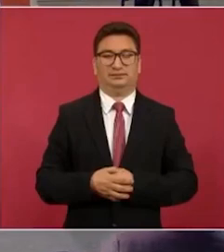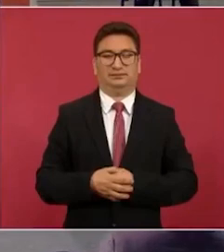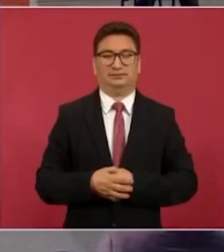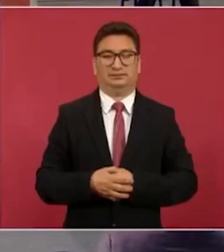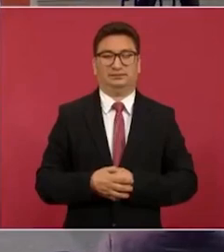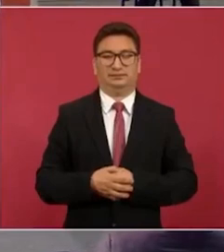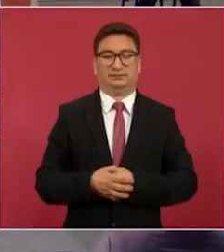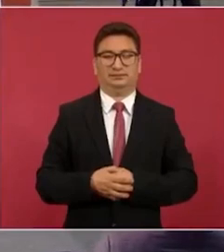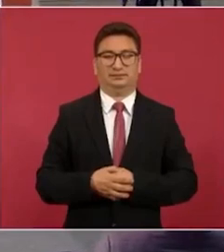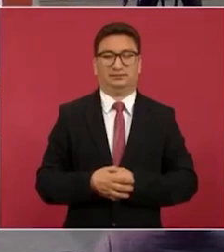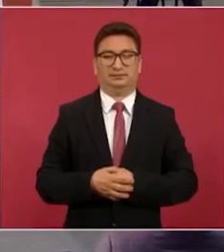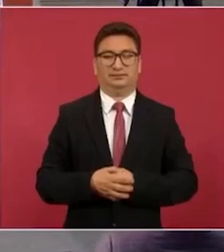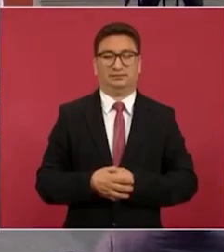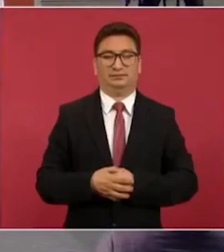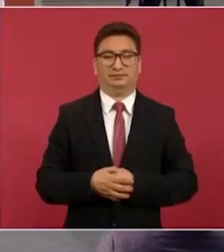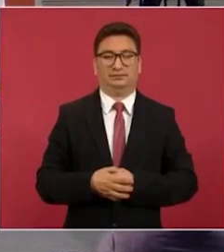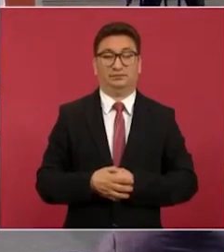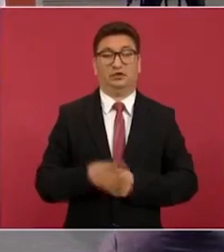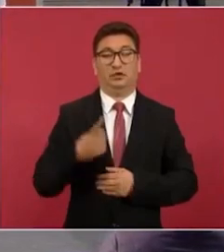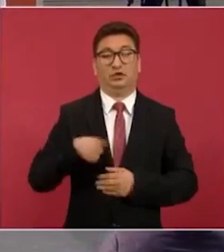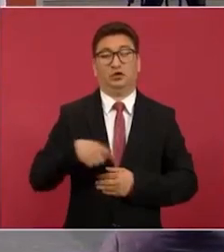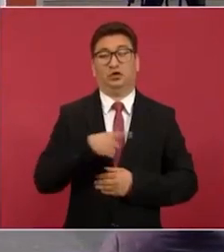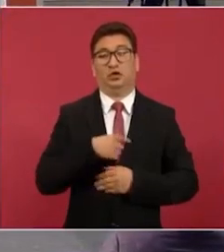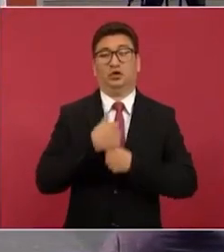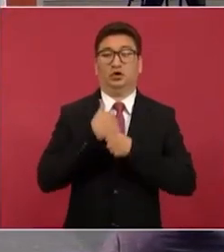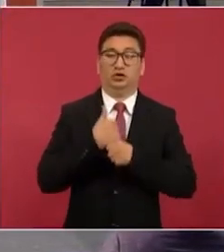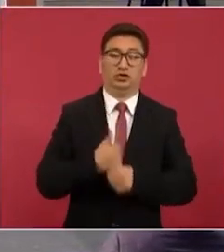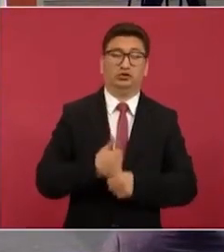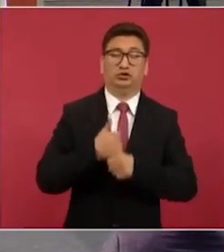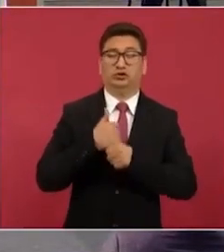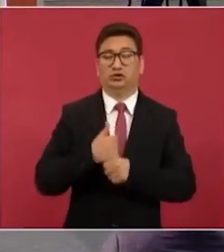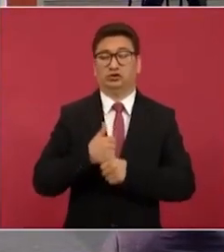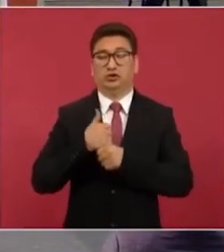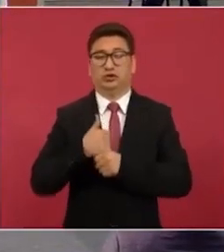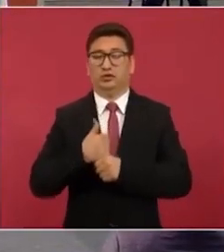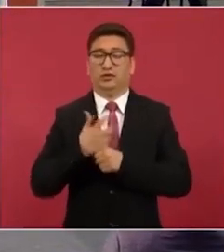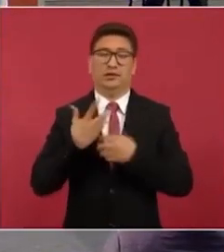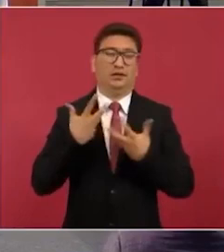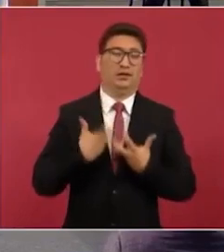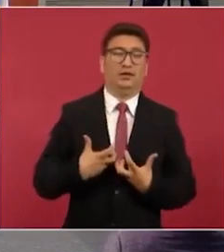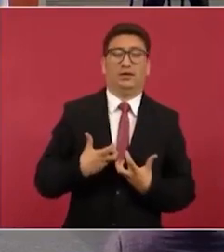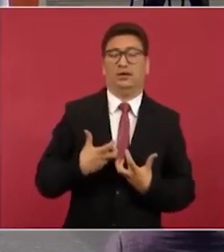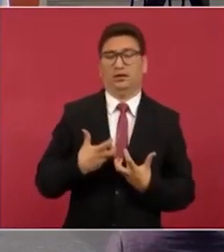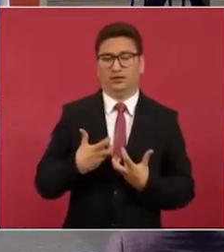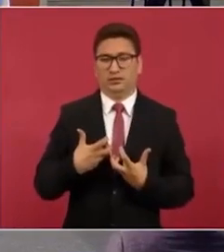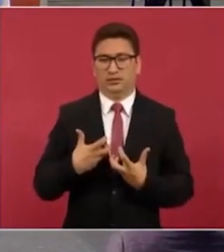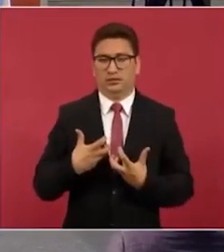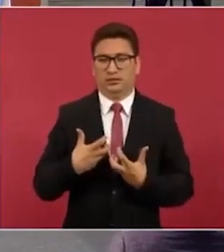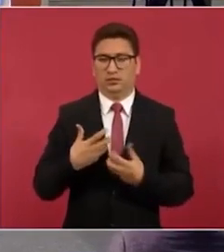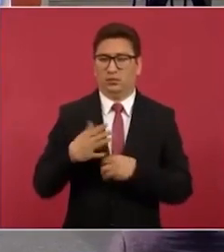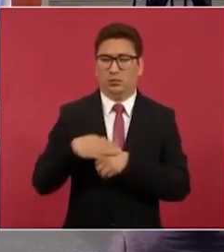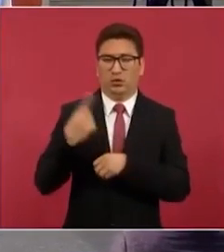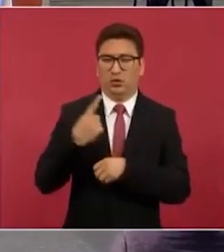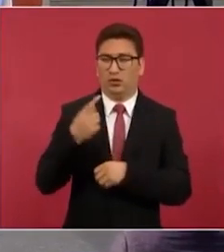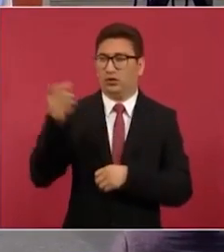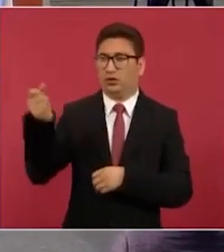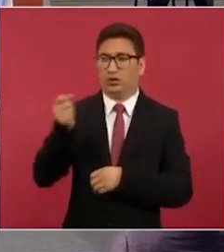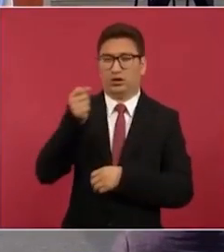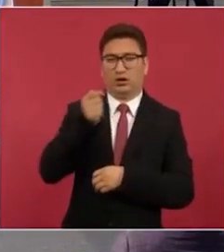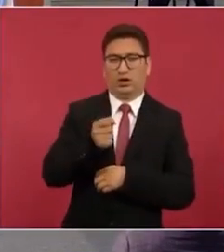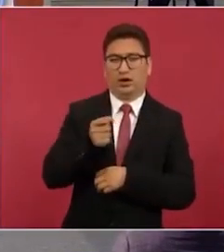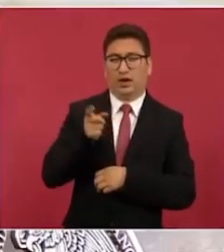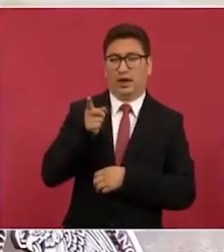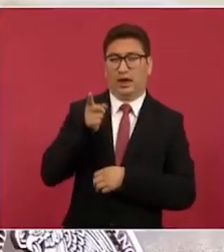estamos padeciendo las consecuencias trágicas de tener a un